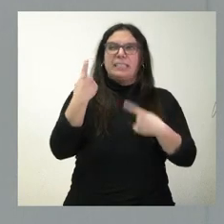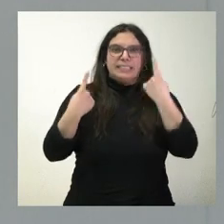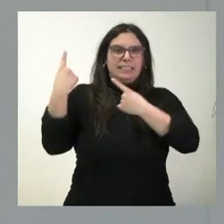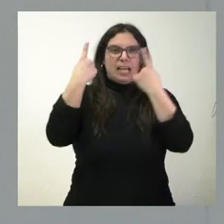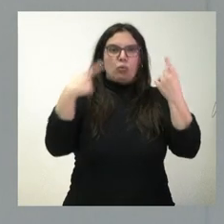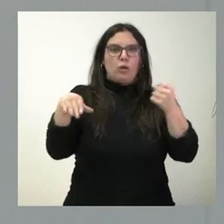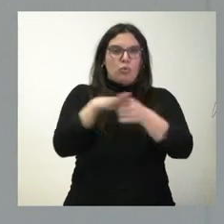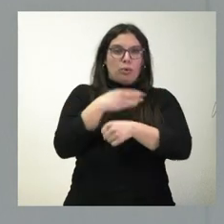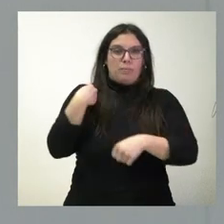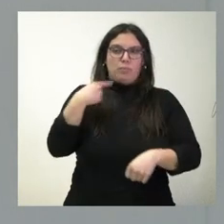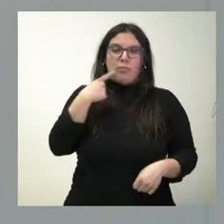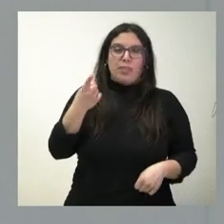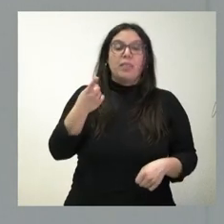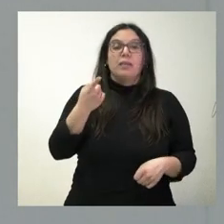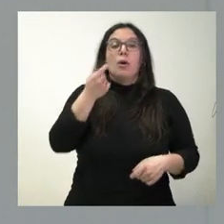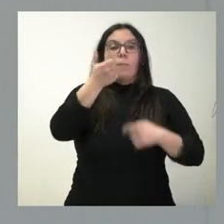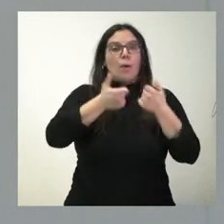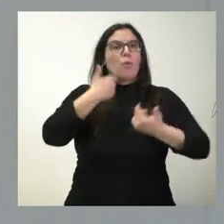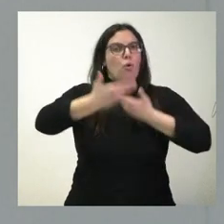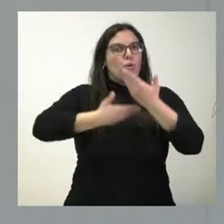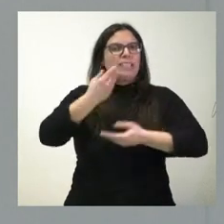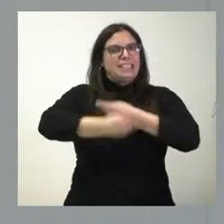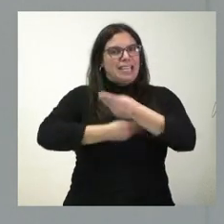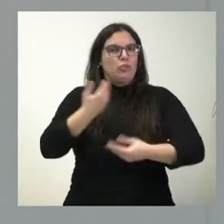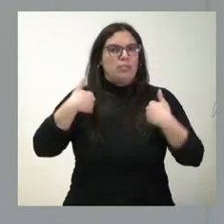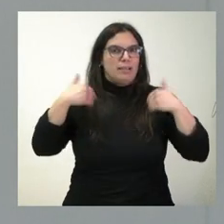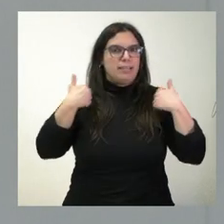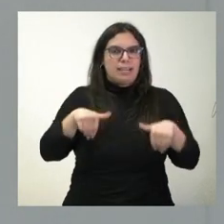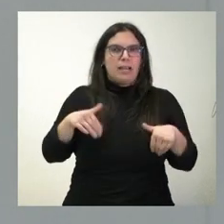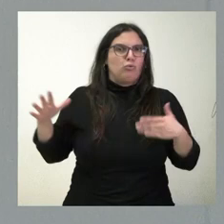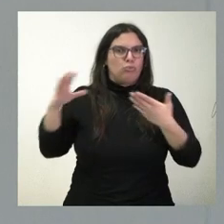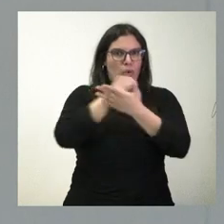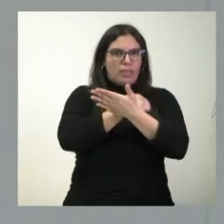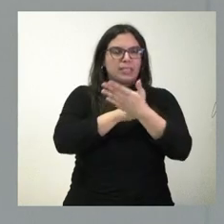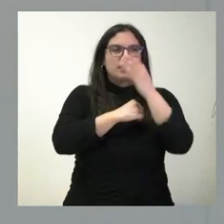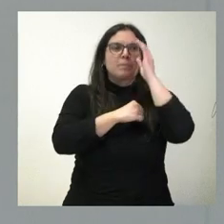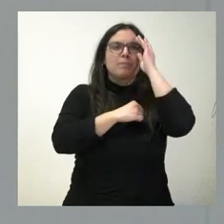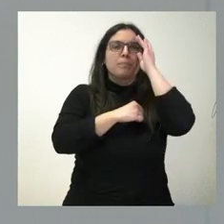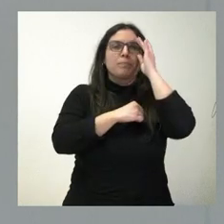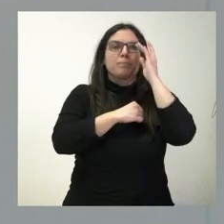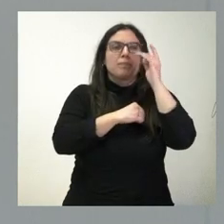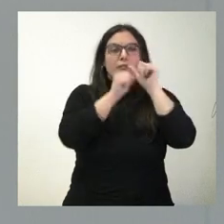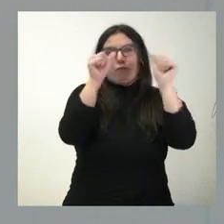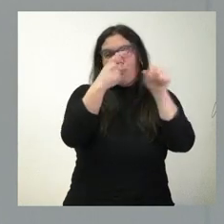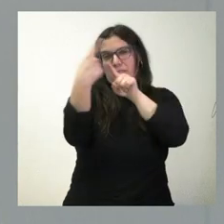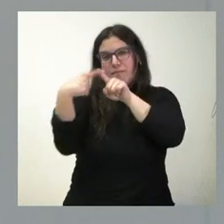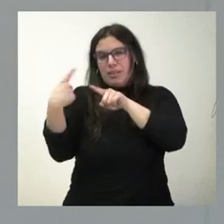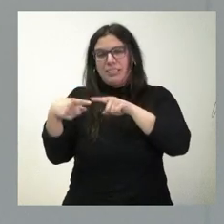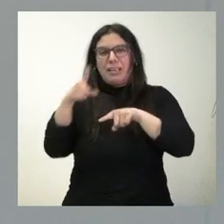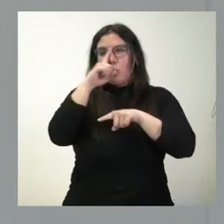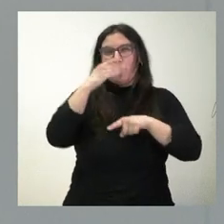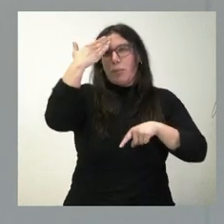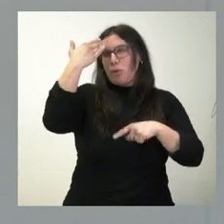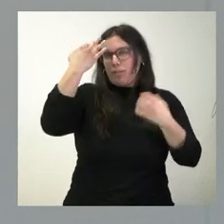ellas, como usted ha descrito. Progresivamente se sigue avanzando en todas ellas con vías diferentes. No la recuerdo exactamente de